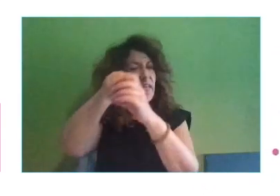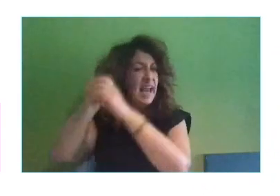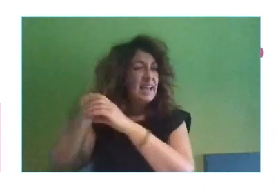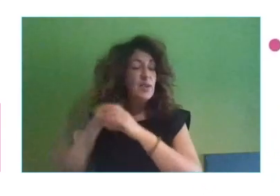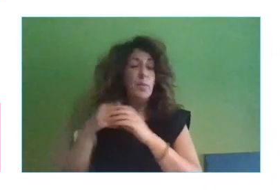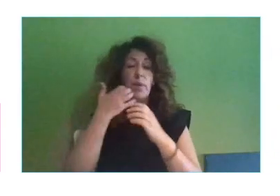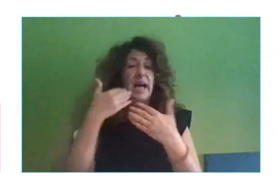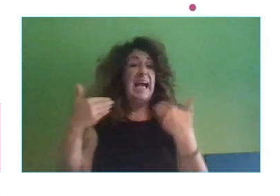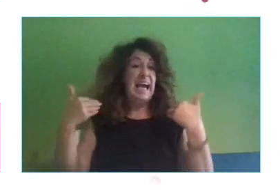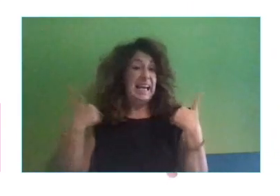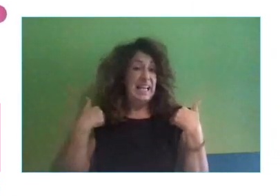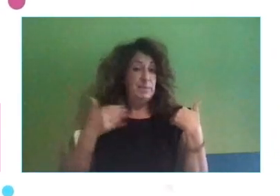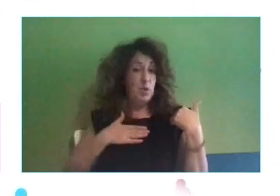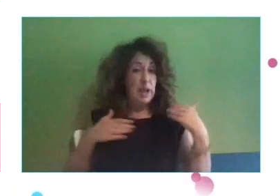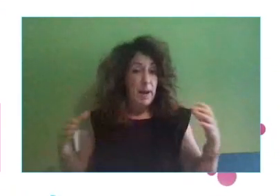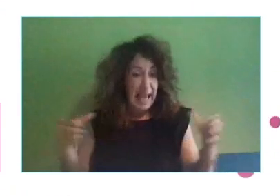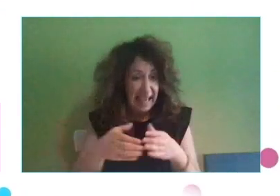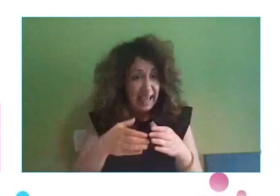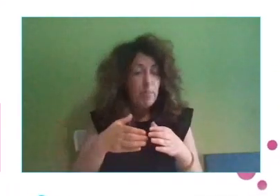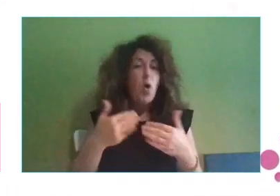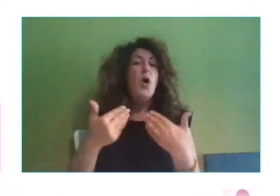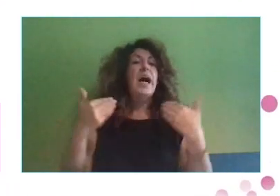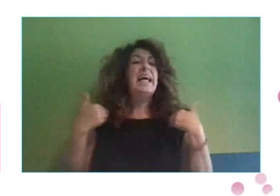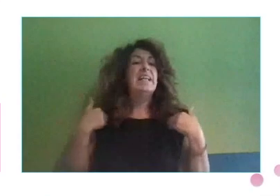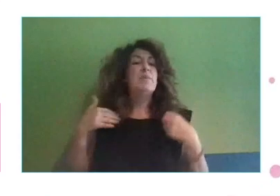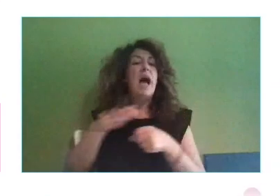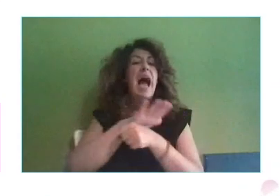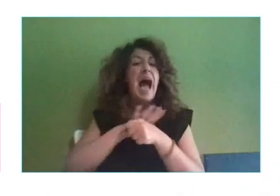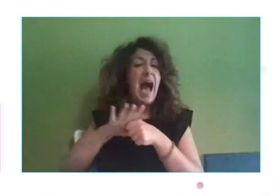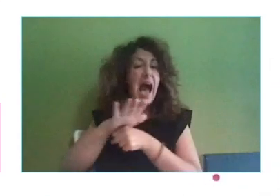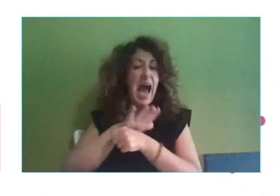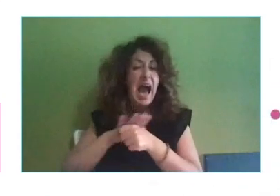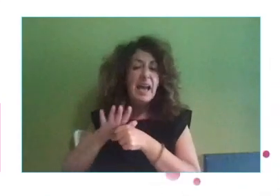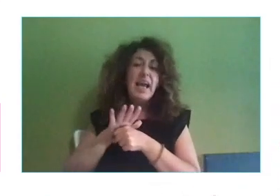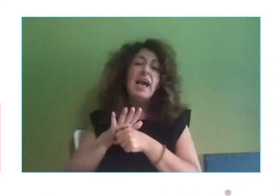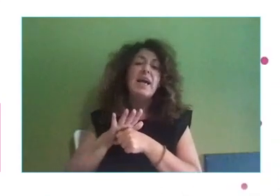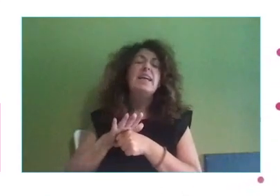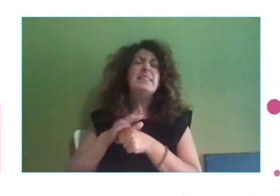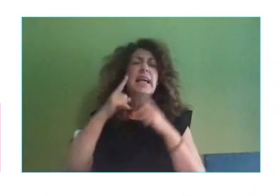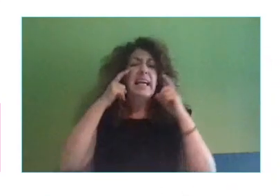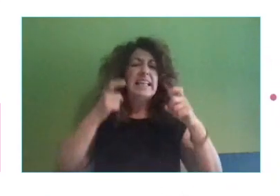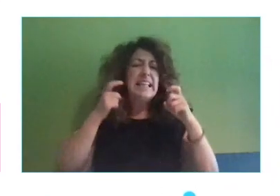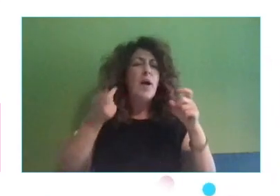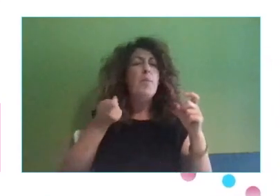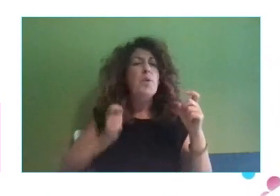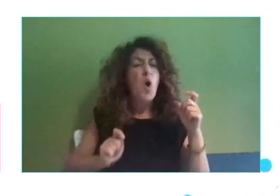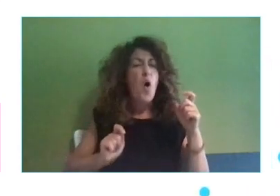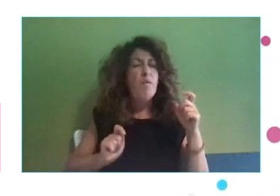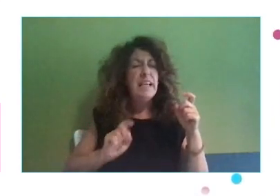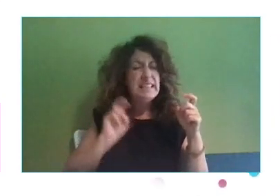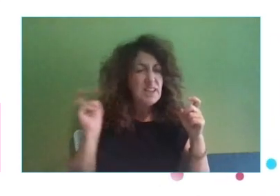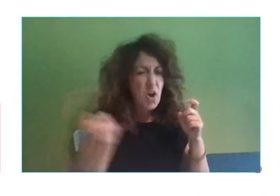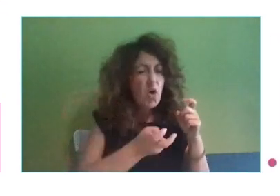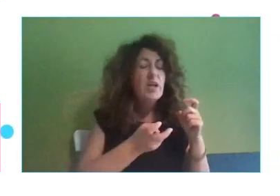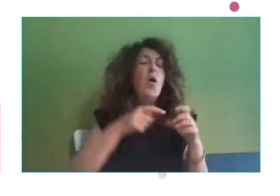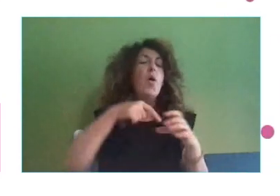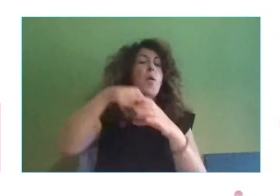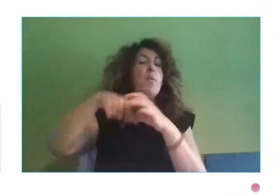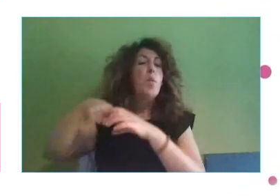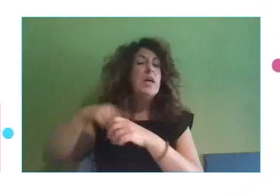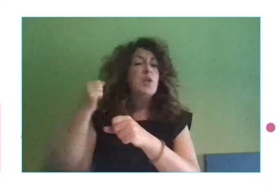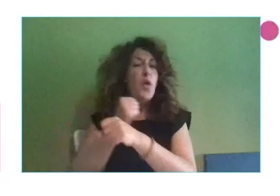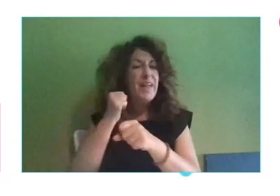responsables de áreas, que es hacer que la mayor parte de las profesiones y de los puestos de trabajo en nuestras organizaciones sean